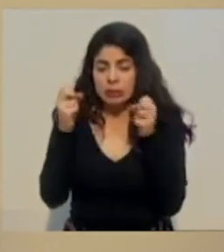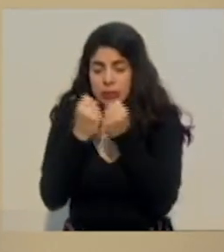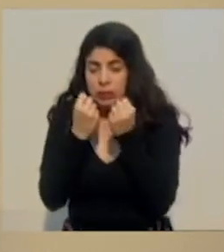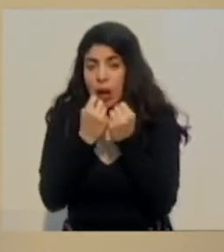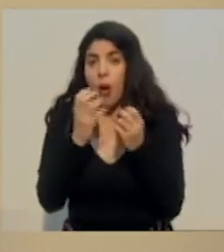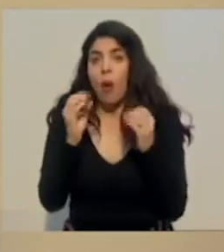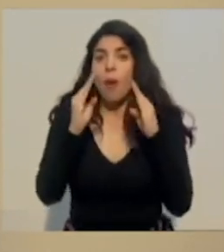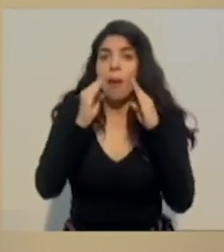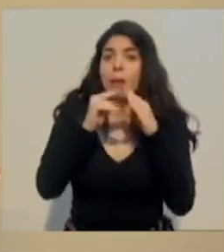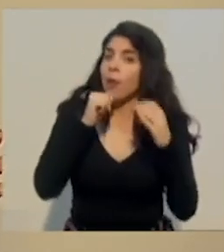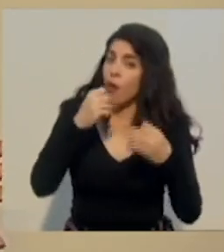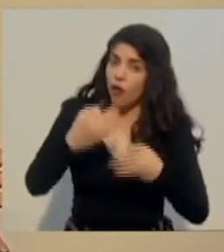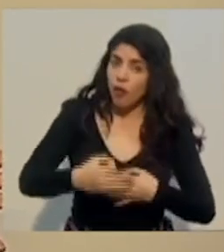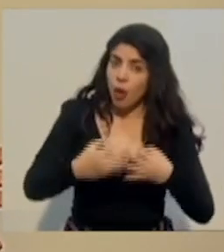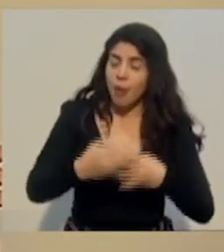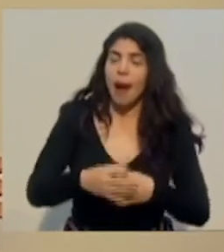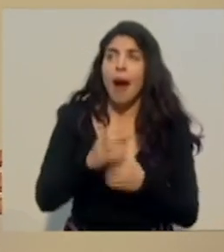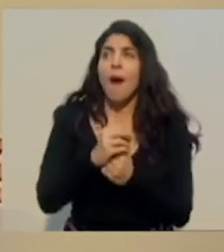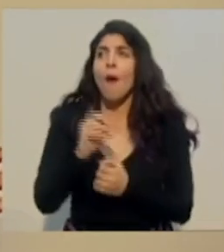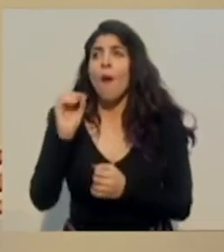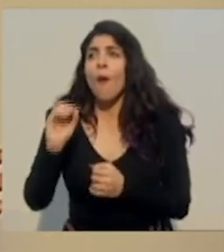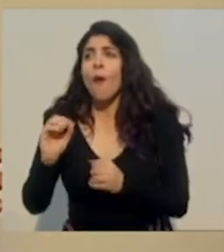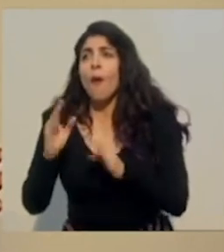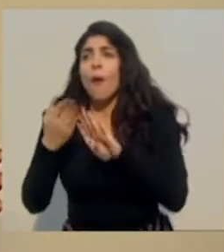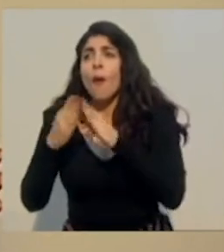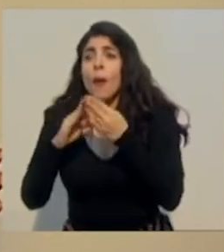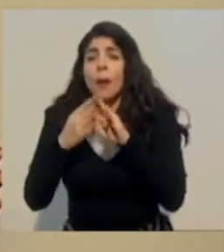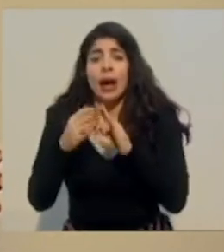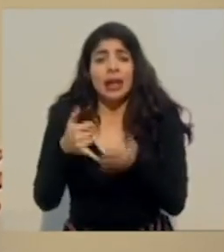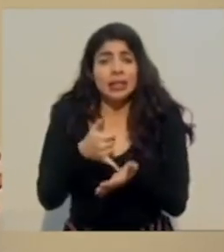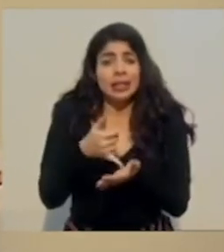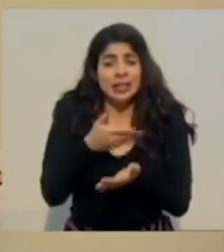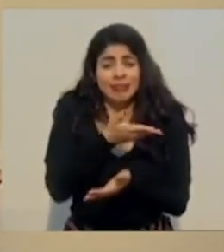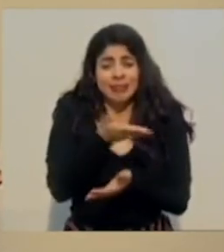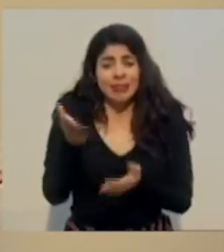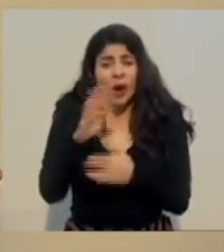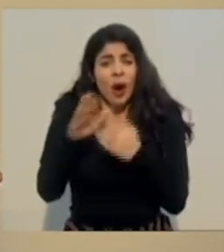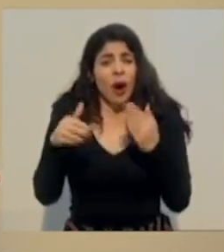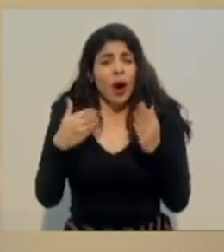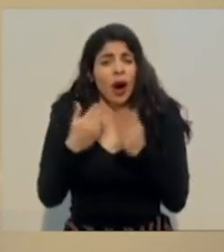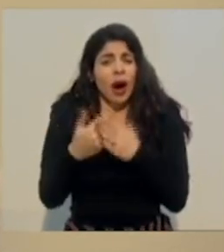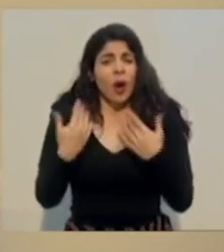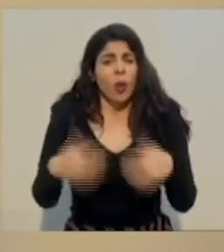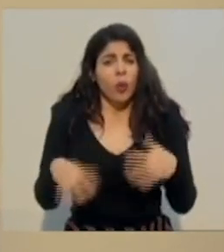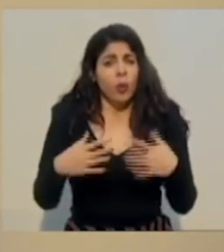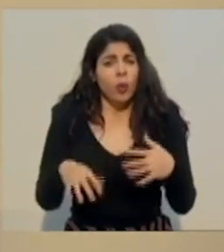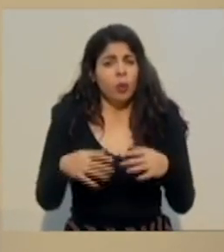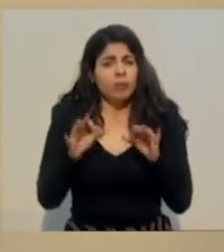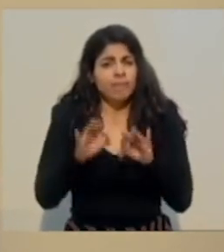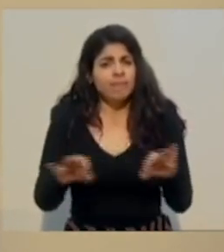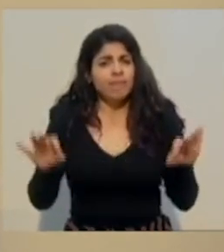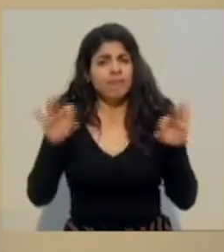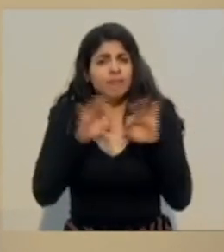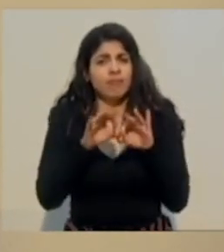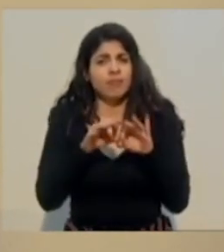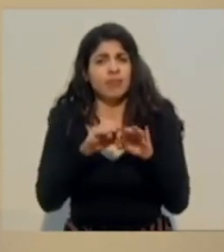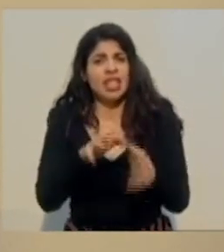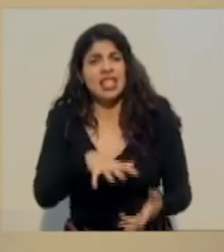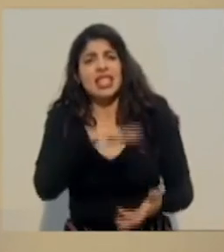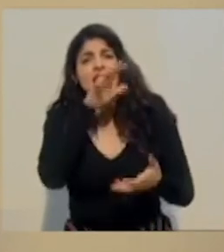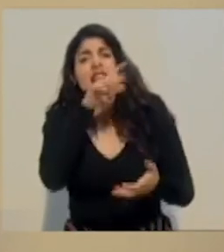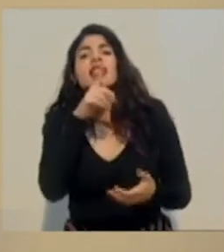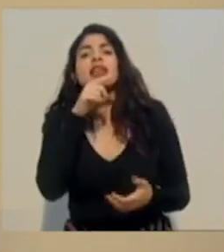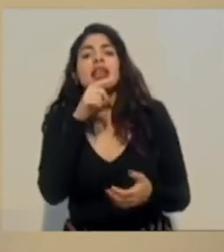informales, las poblaciones vulnerables, por eso es tan importante ese gigante que es el régimen municipal